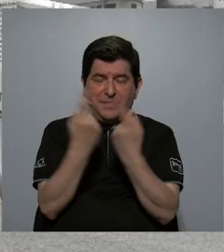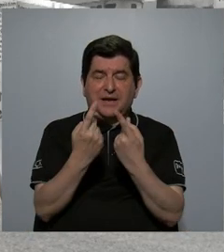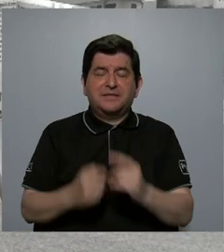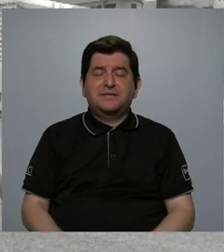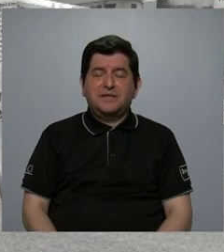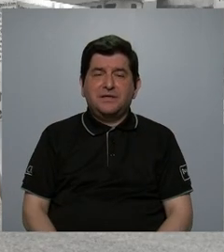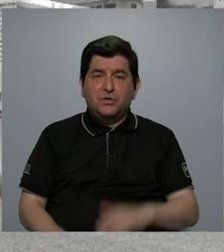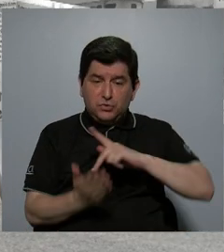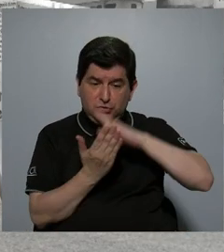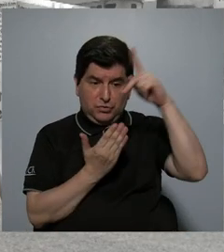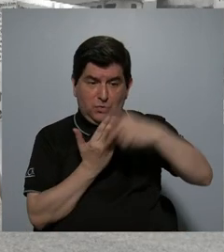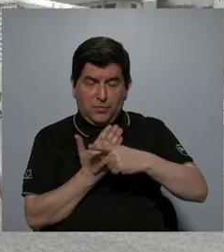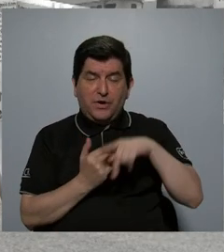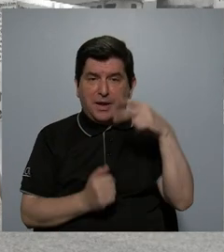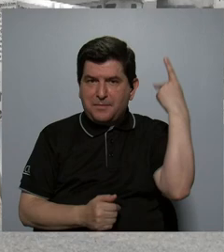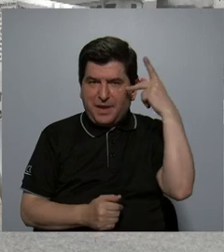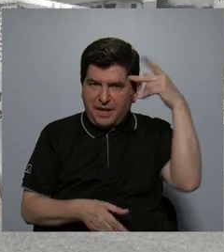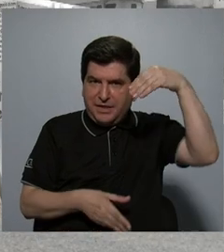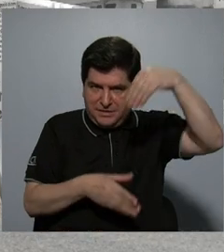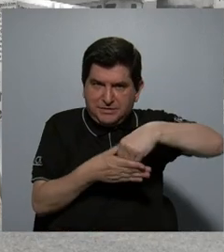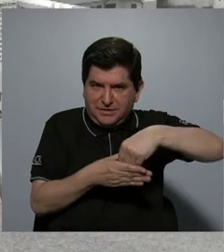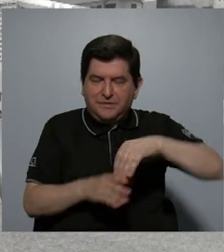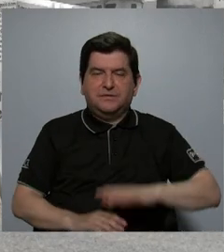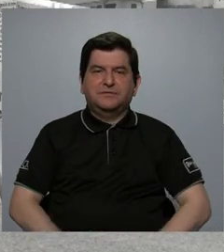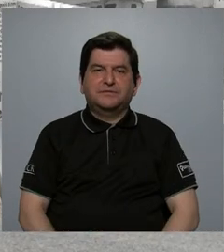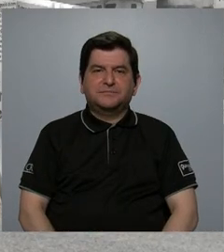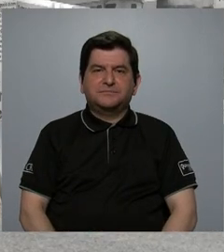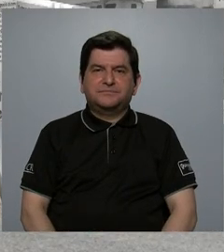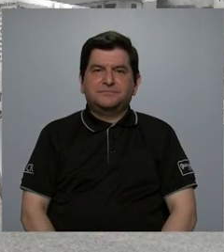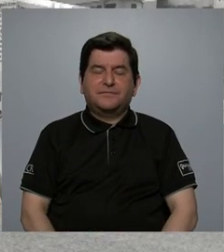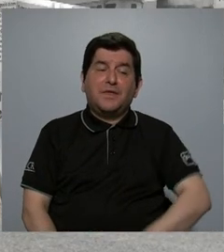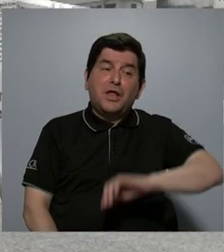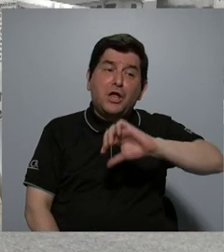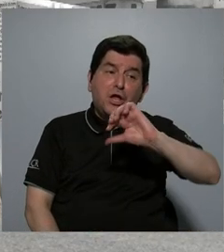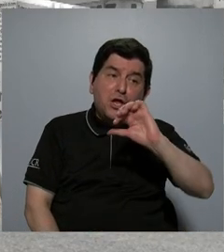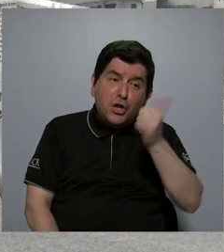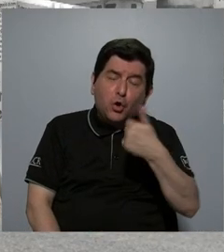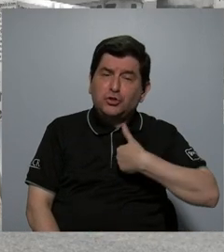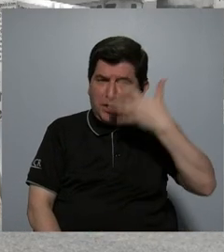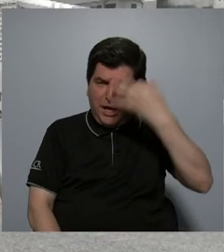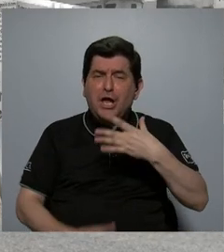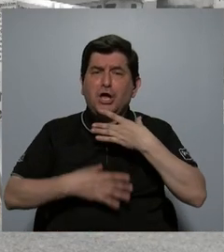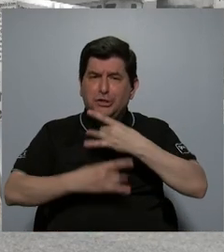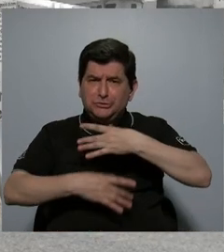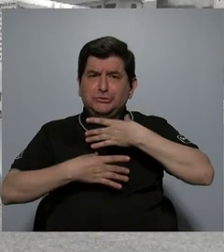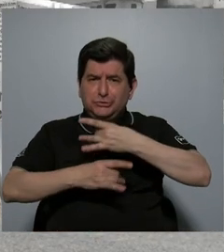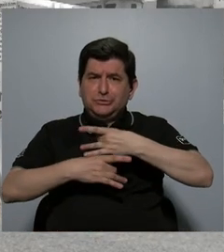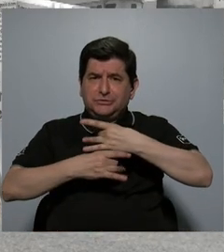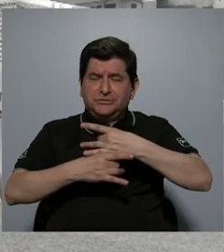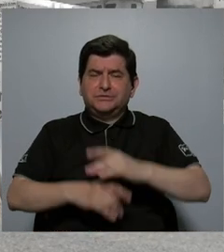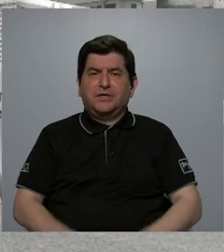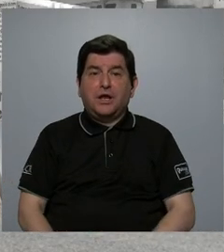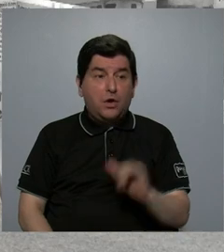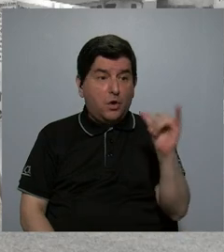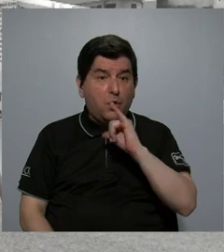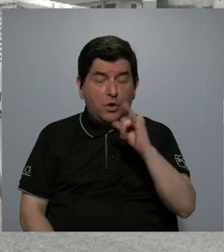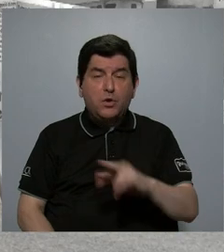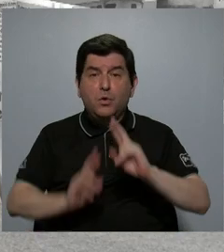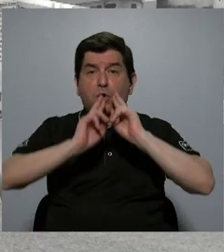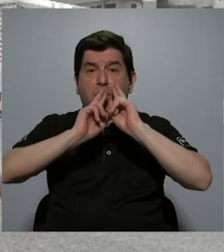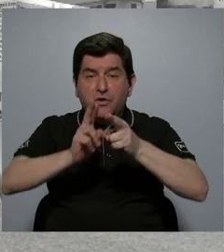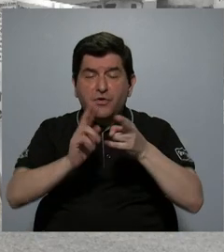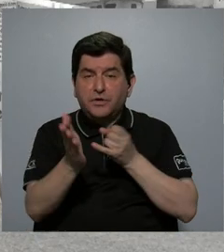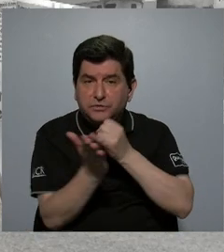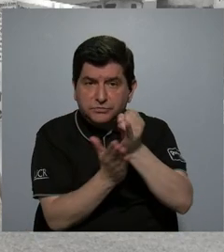punto esas políticas, por ejemplo. Y otra cuestión que me parece interesante y que también se deriva de